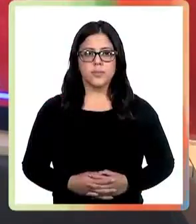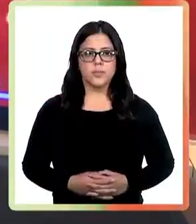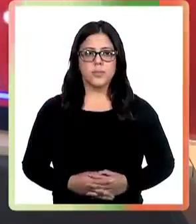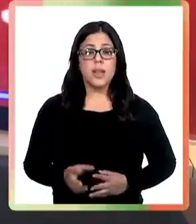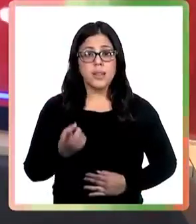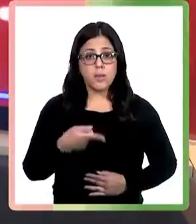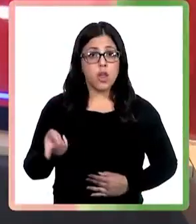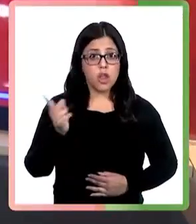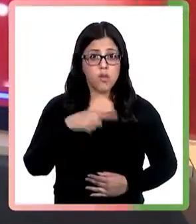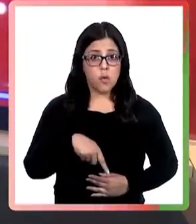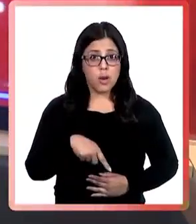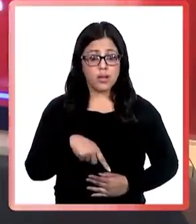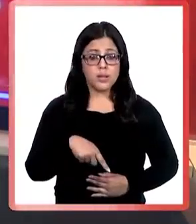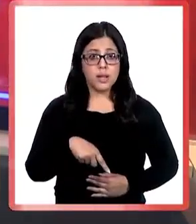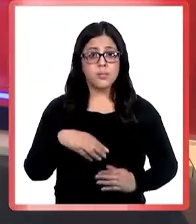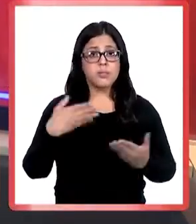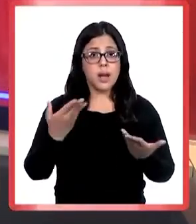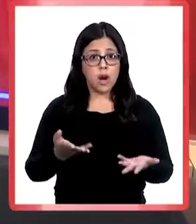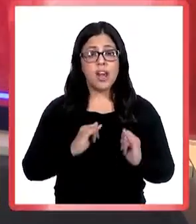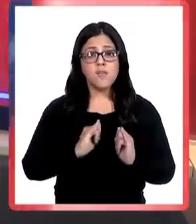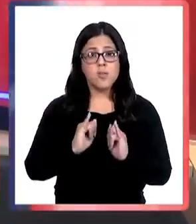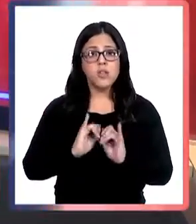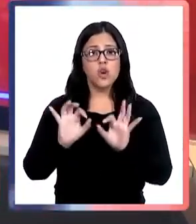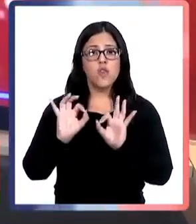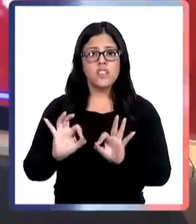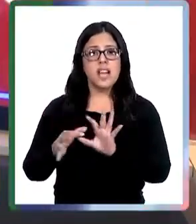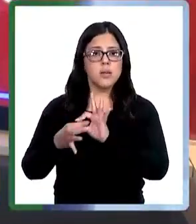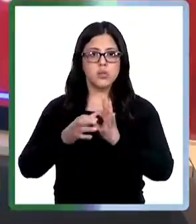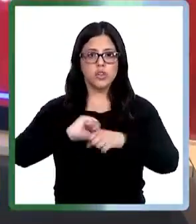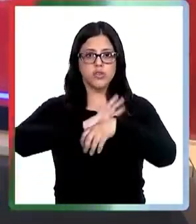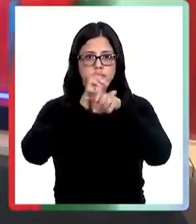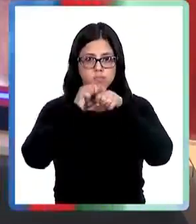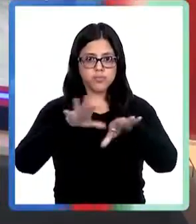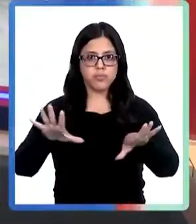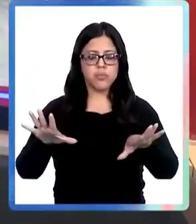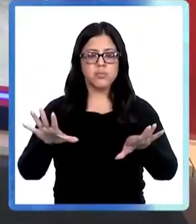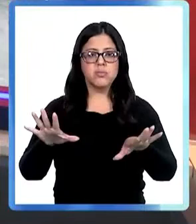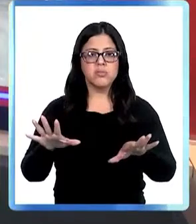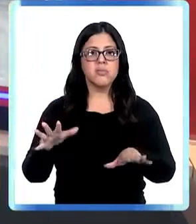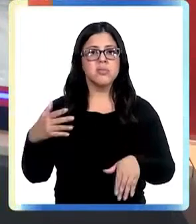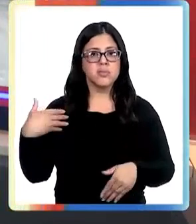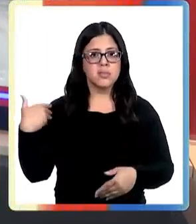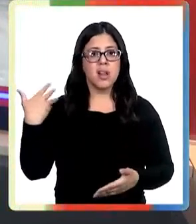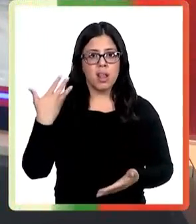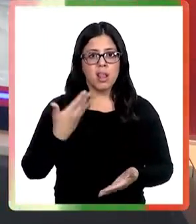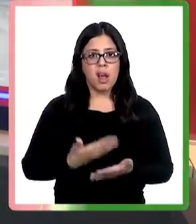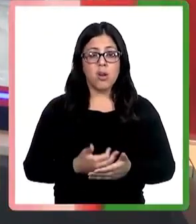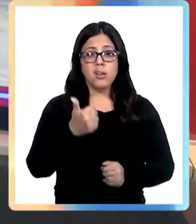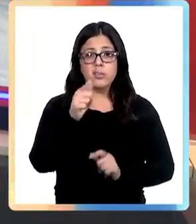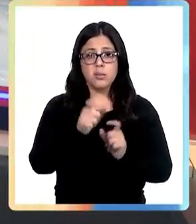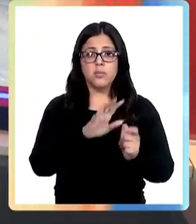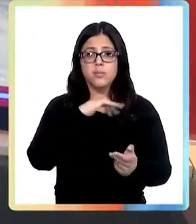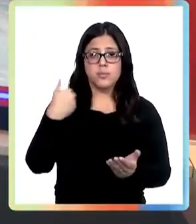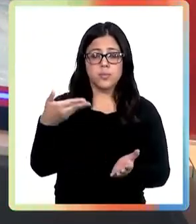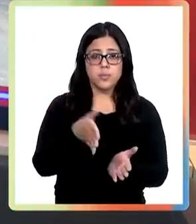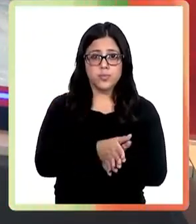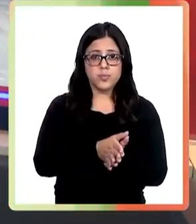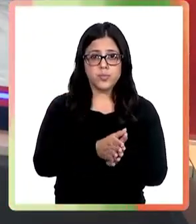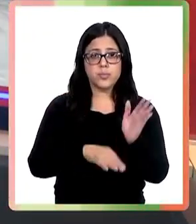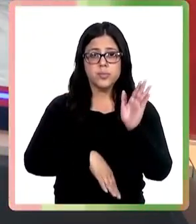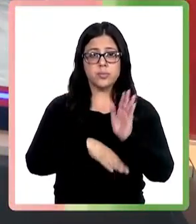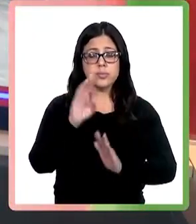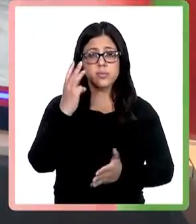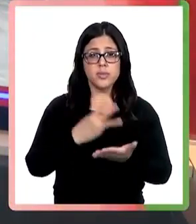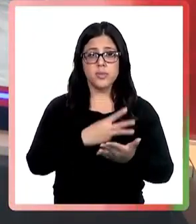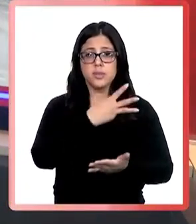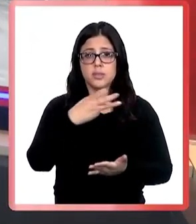Ya estamos de vuelta. Vamos con el reporte oficial de la pandemia de esta última jornada, en las que 6 personas fallecieron y